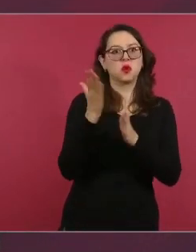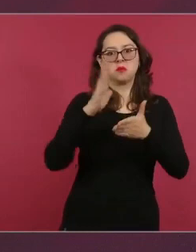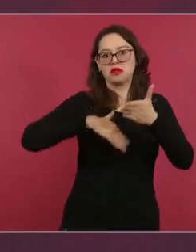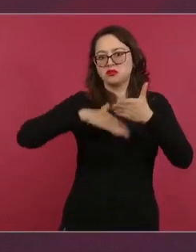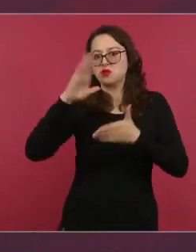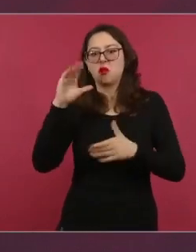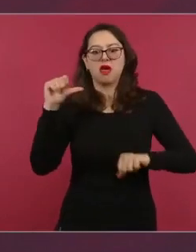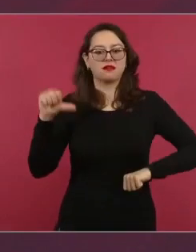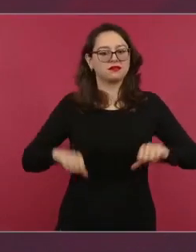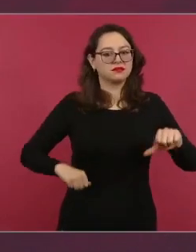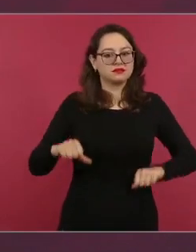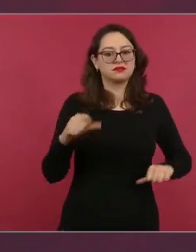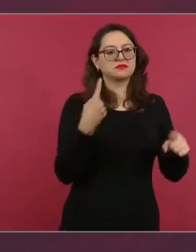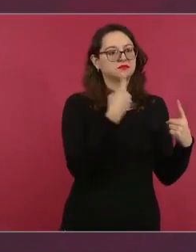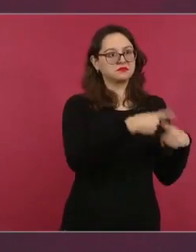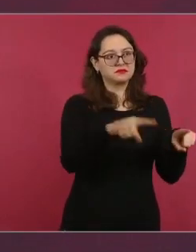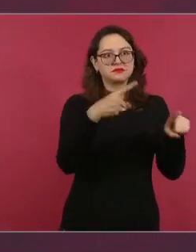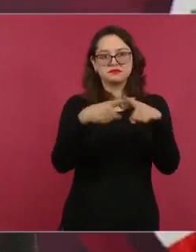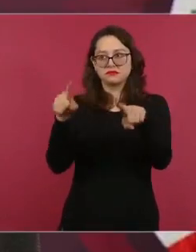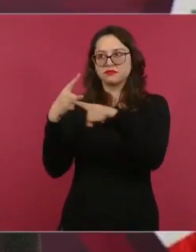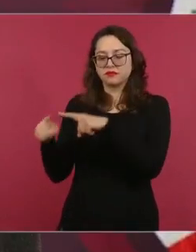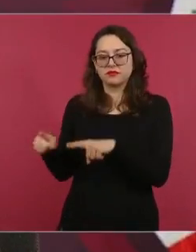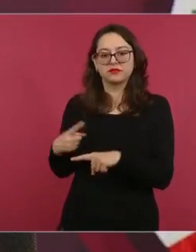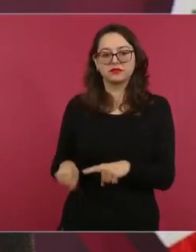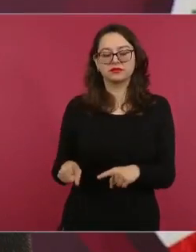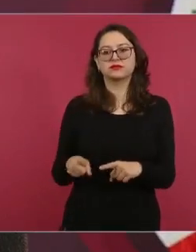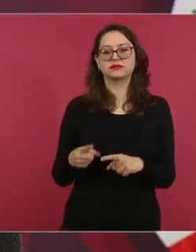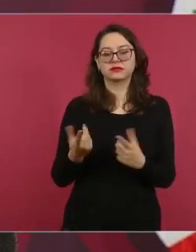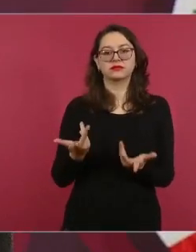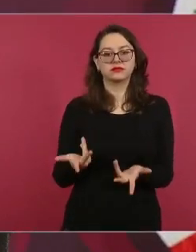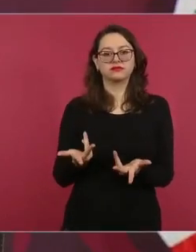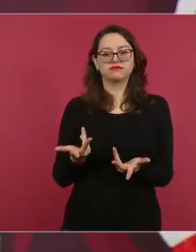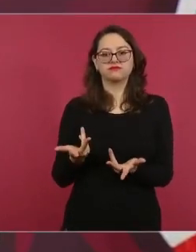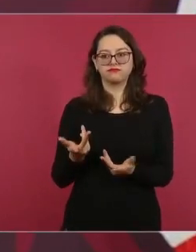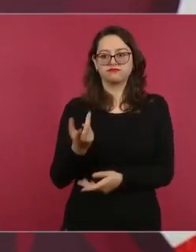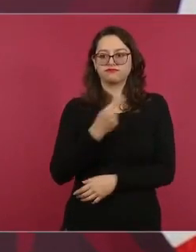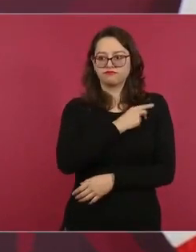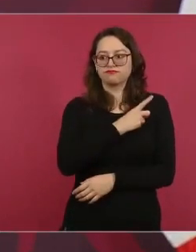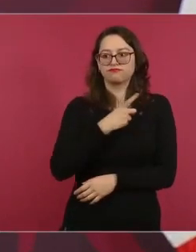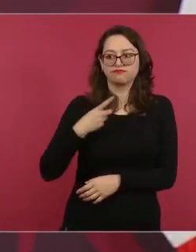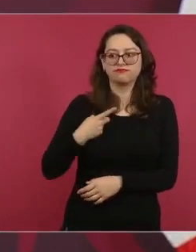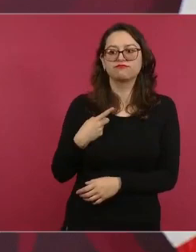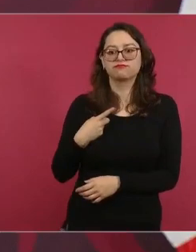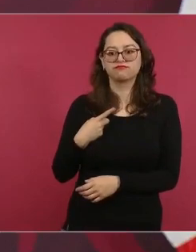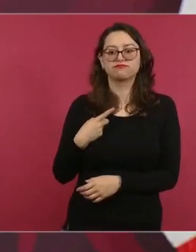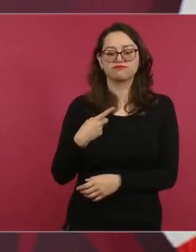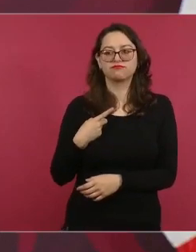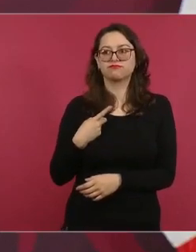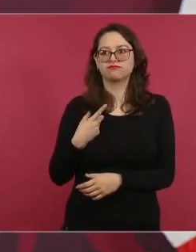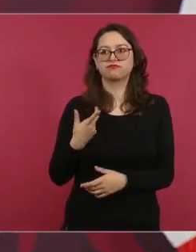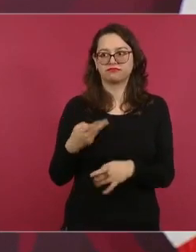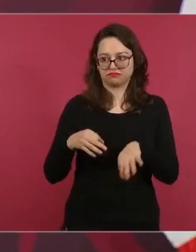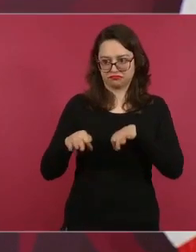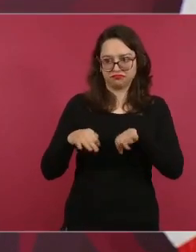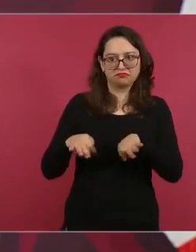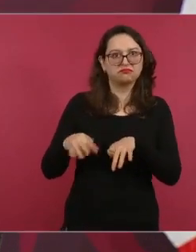otras actividades y van a recibir